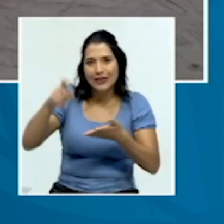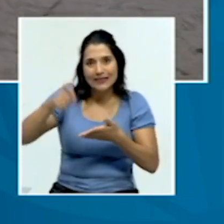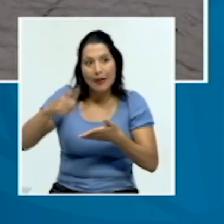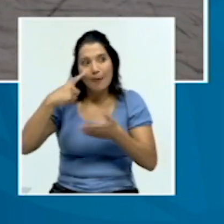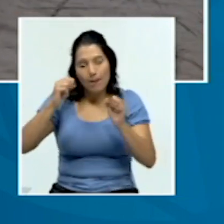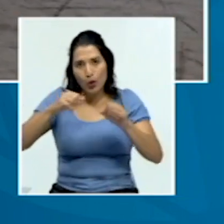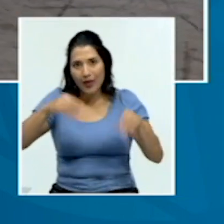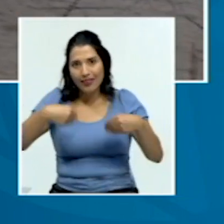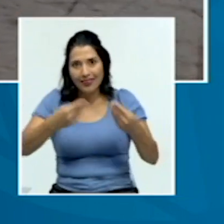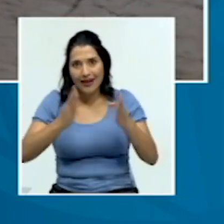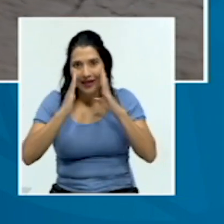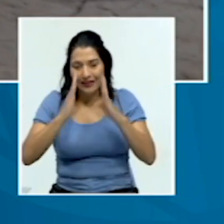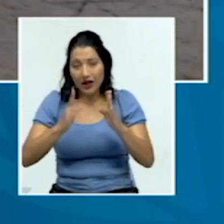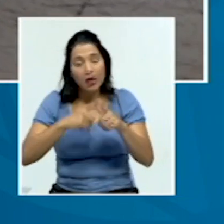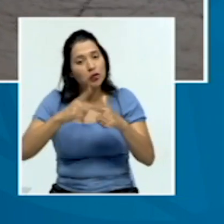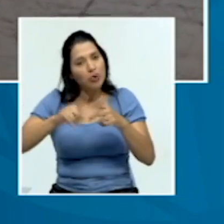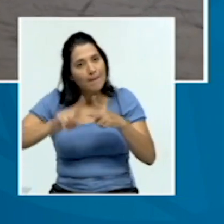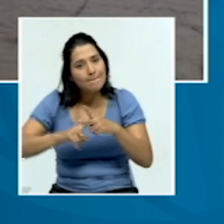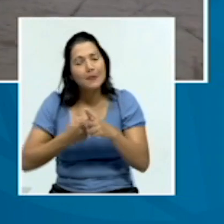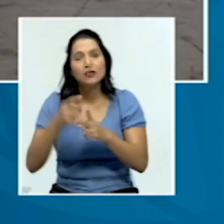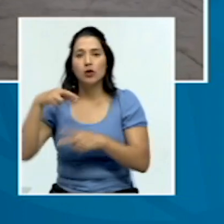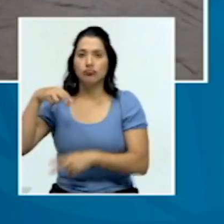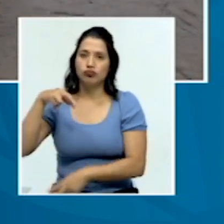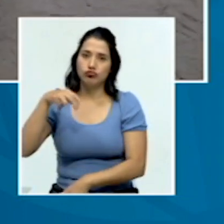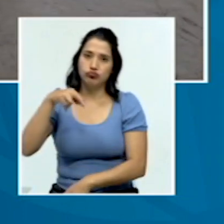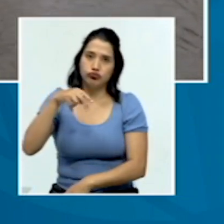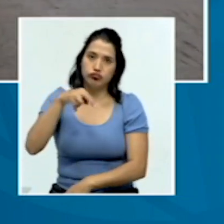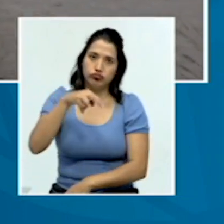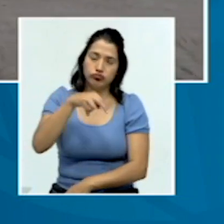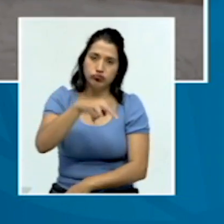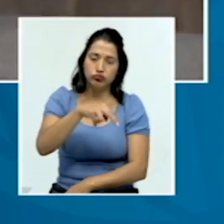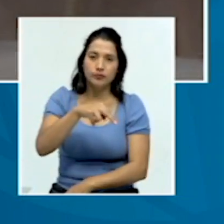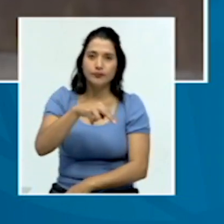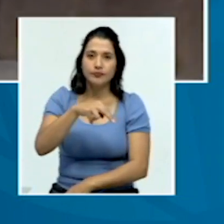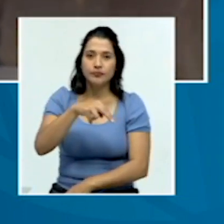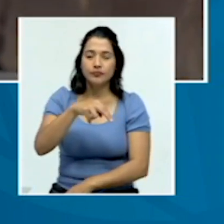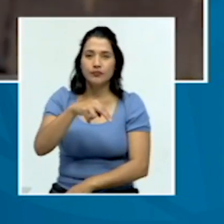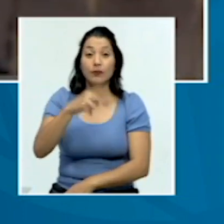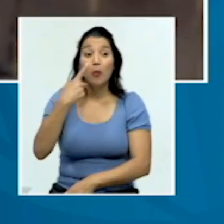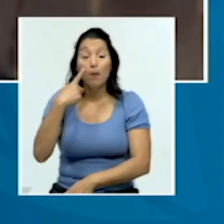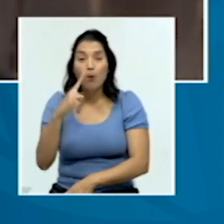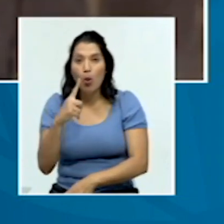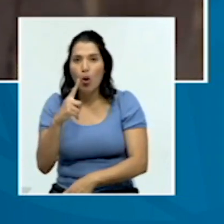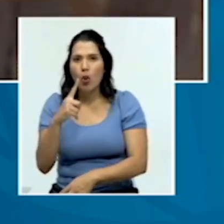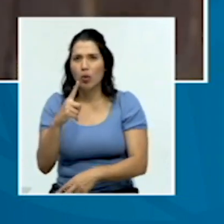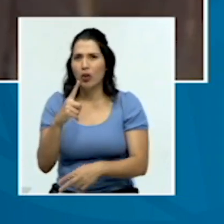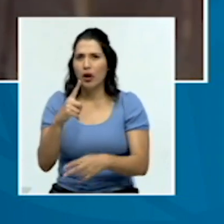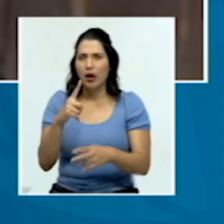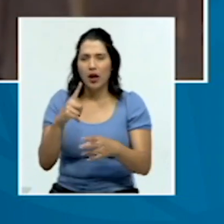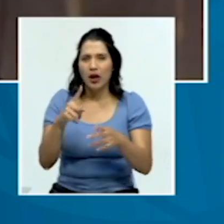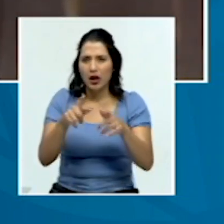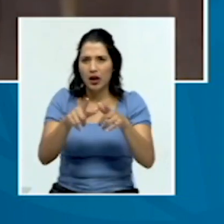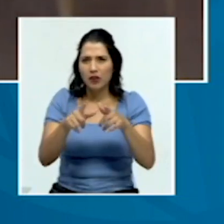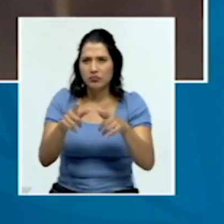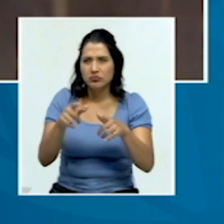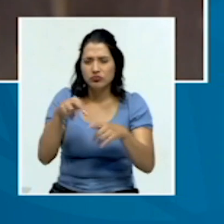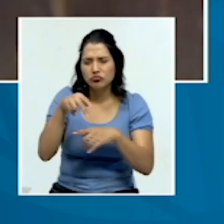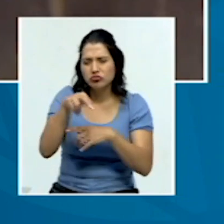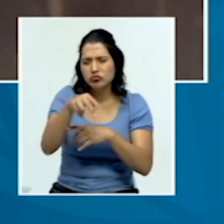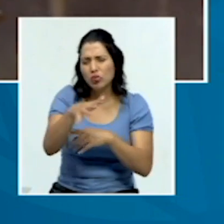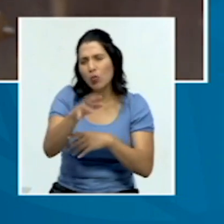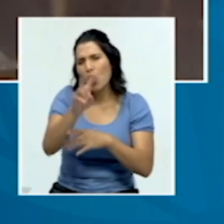actividades y se desplaza a pie por áreas de dos a tres horas